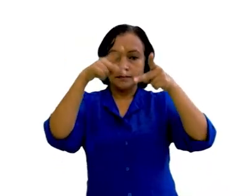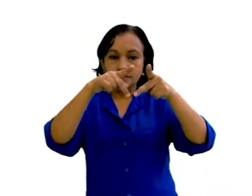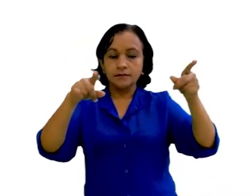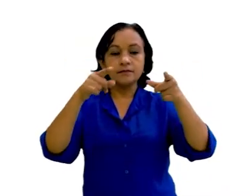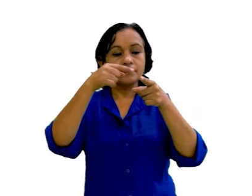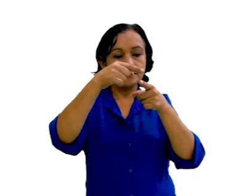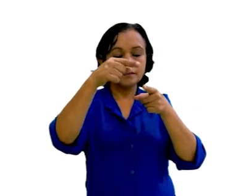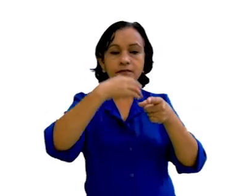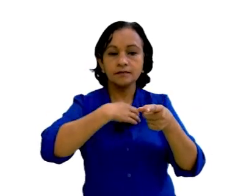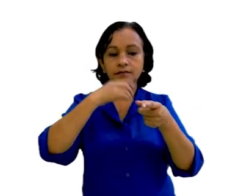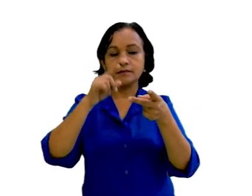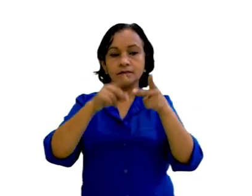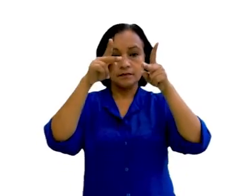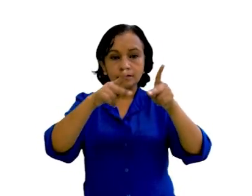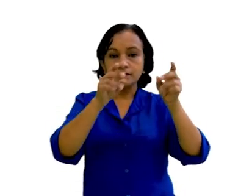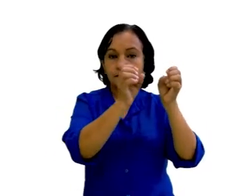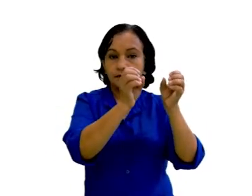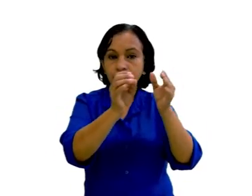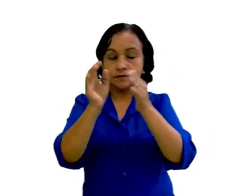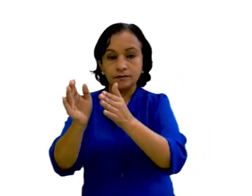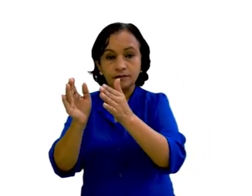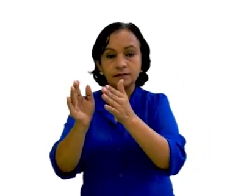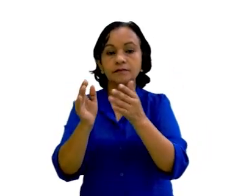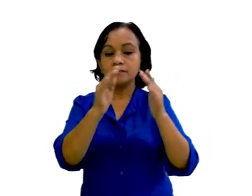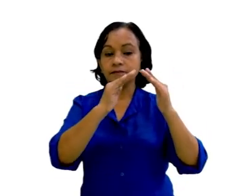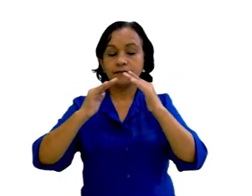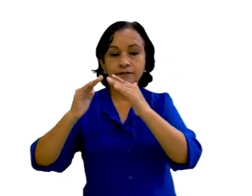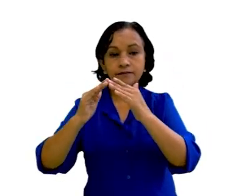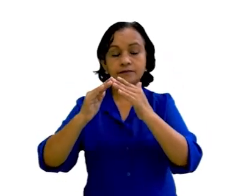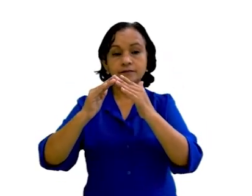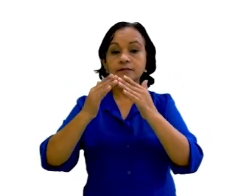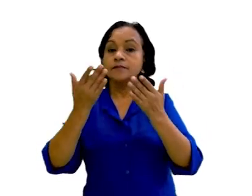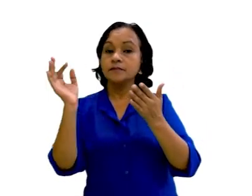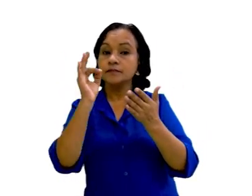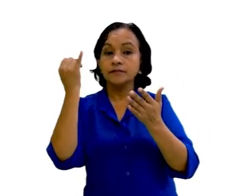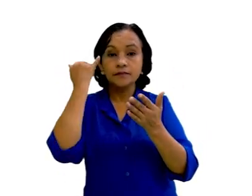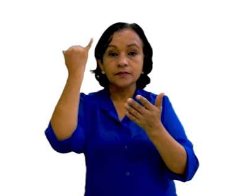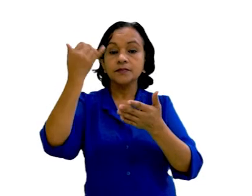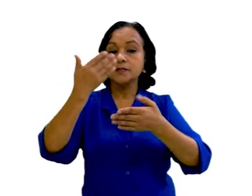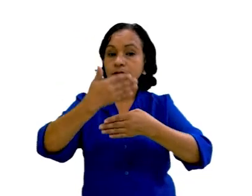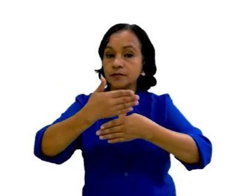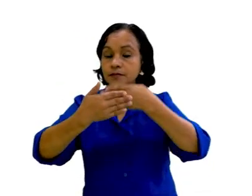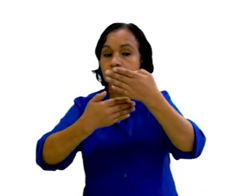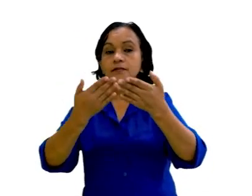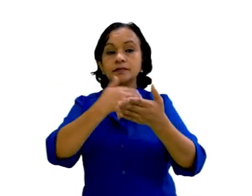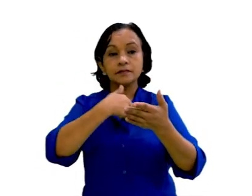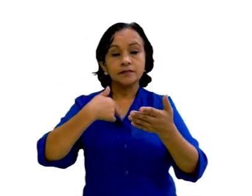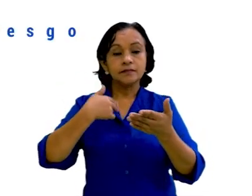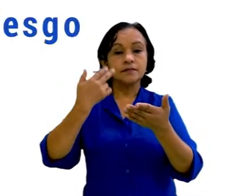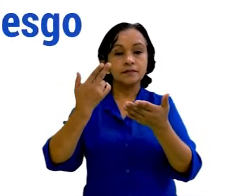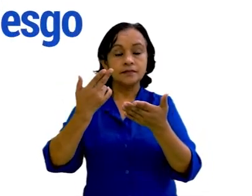de gestión integral de riesgo, plan de ordenamiento y zonificación urbana, propuesta de diseños y obras menores de mitigación,